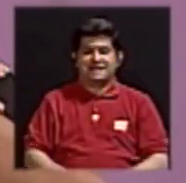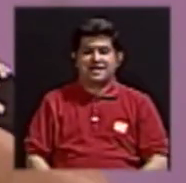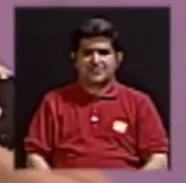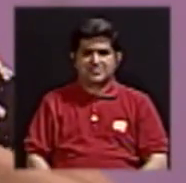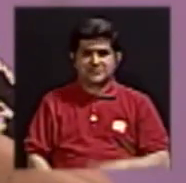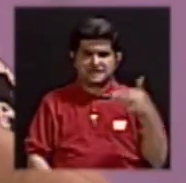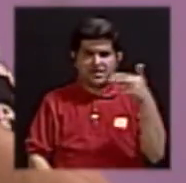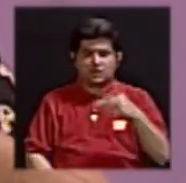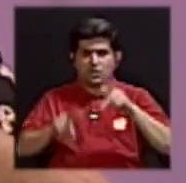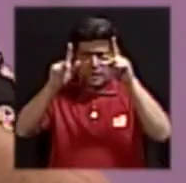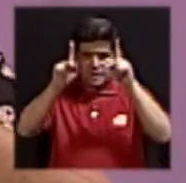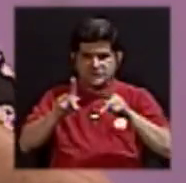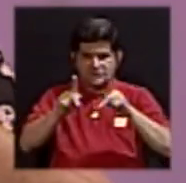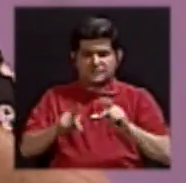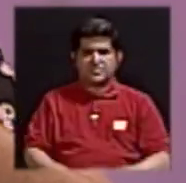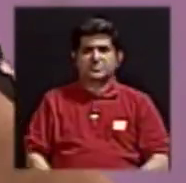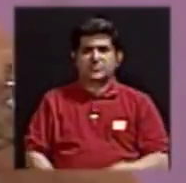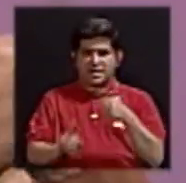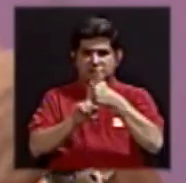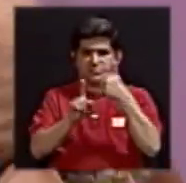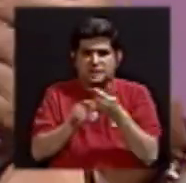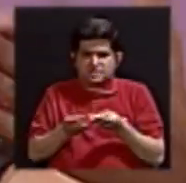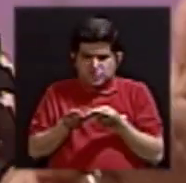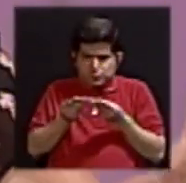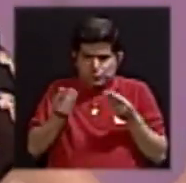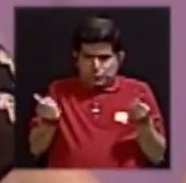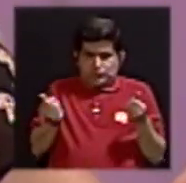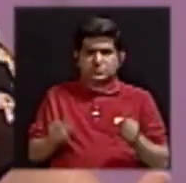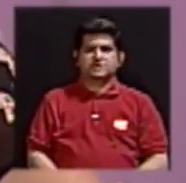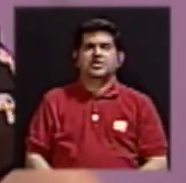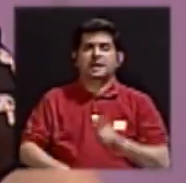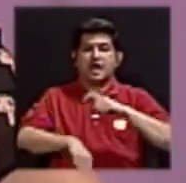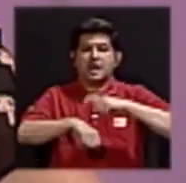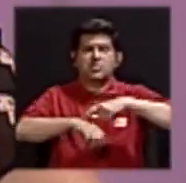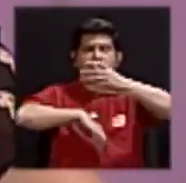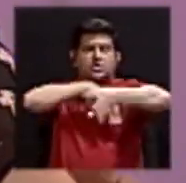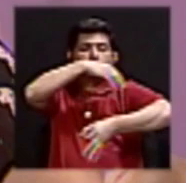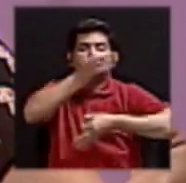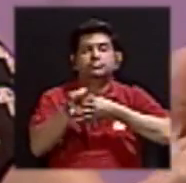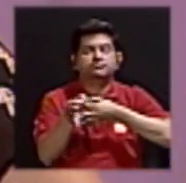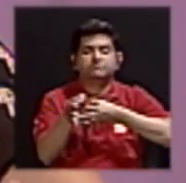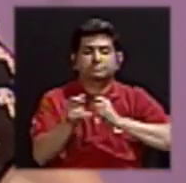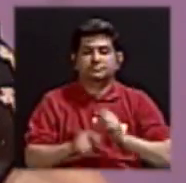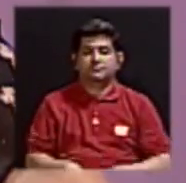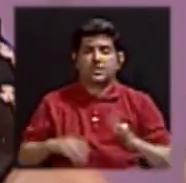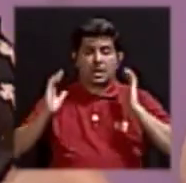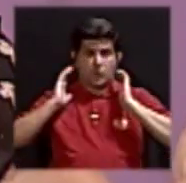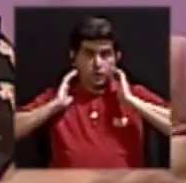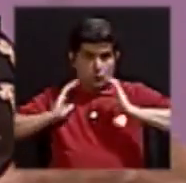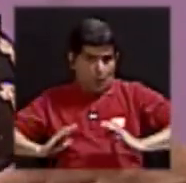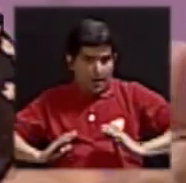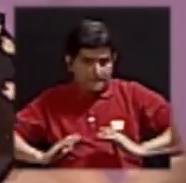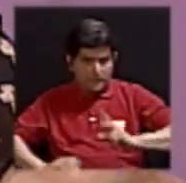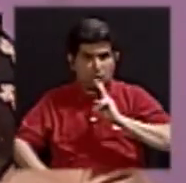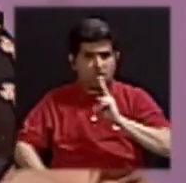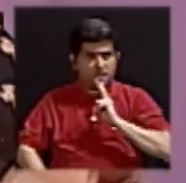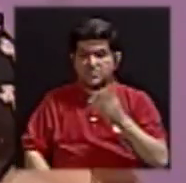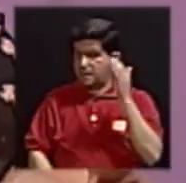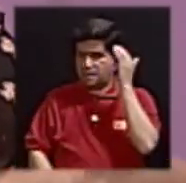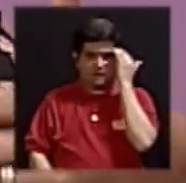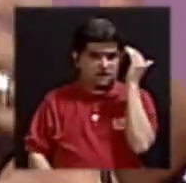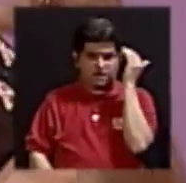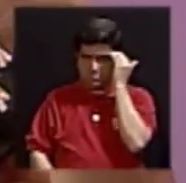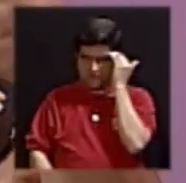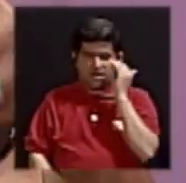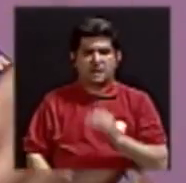que los seres humanos producimos. Entonces, a la hora de hacer un reemplazo, el cuerpo en realidad no sabe